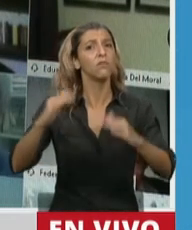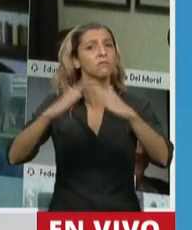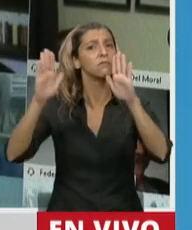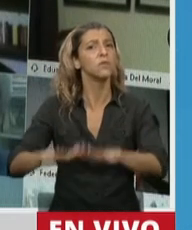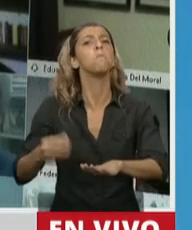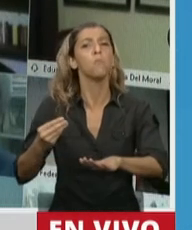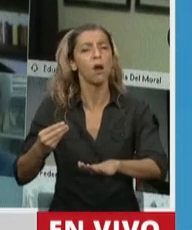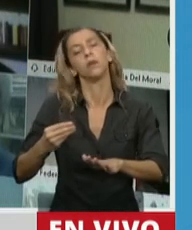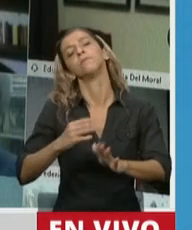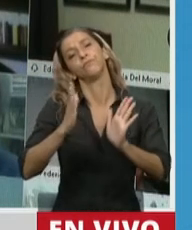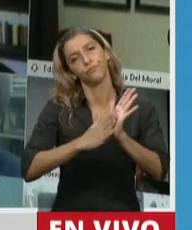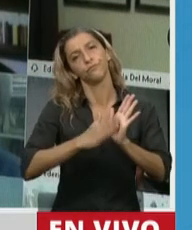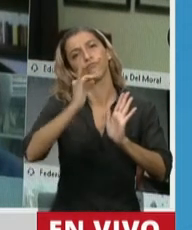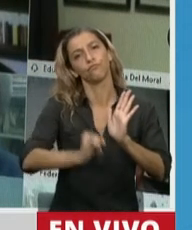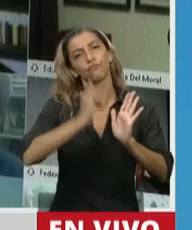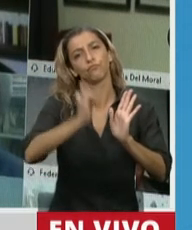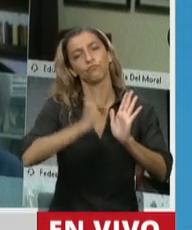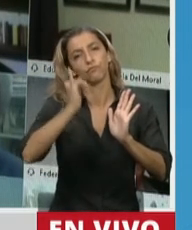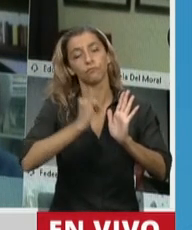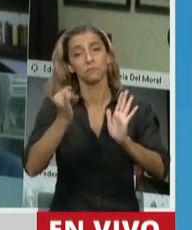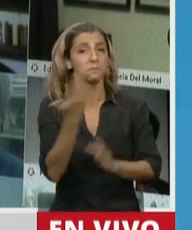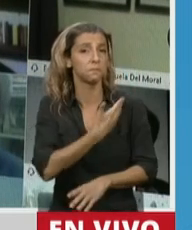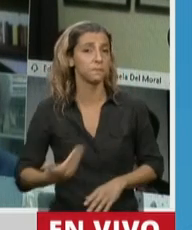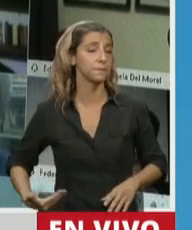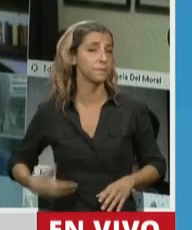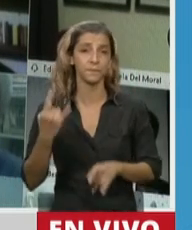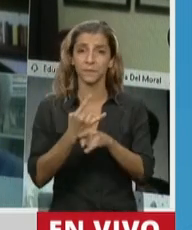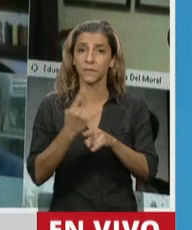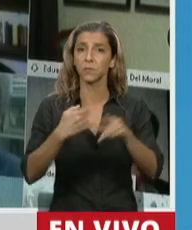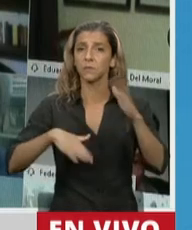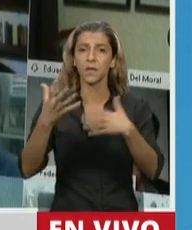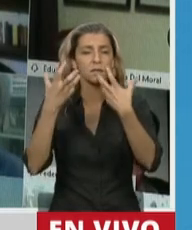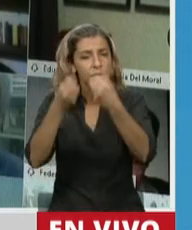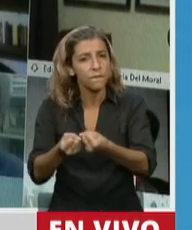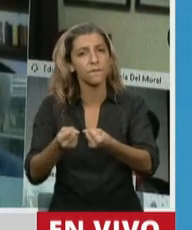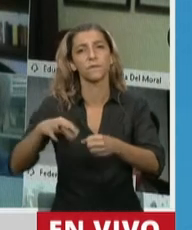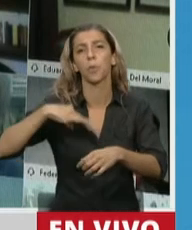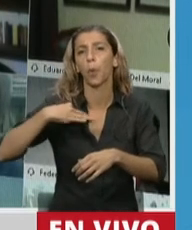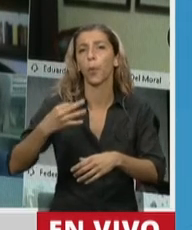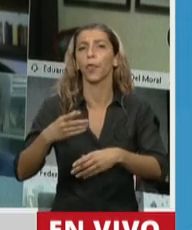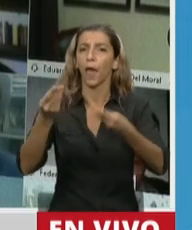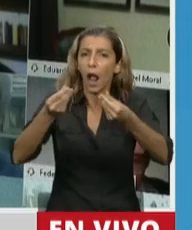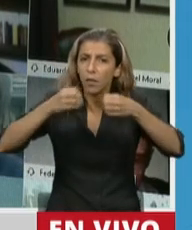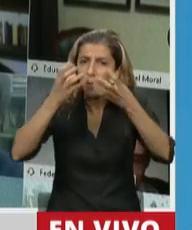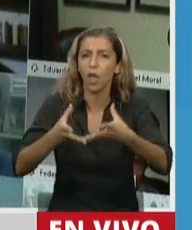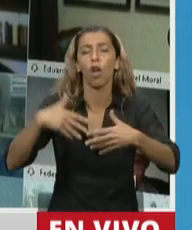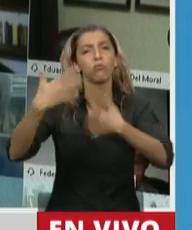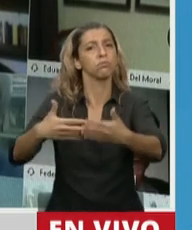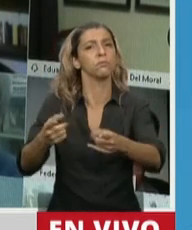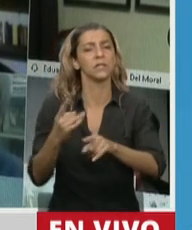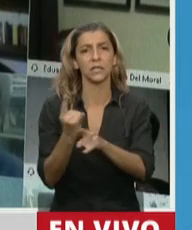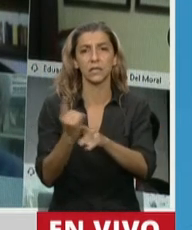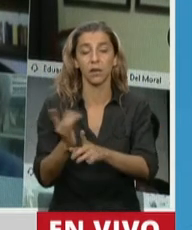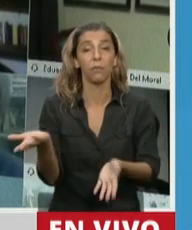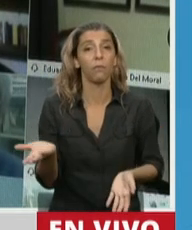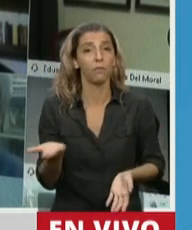humanista y un hombre que siempre ha defendido la vida, muy sensible, planteó claramente, la Argentina todavía estamos a tiempo de